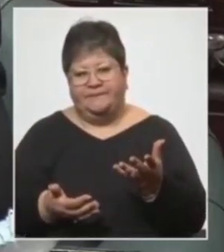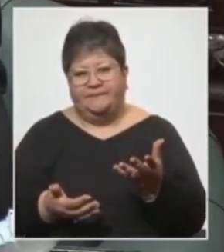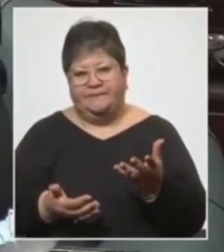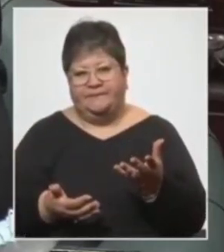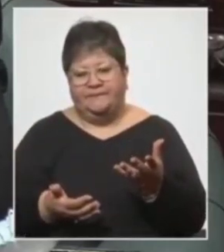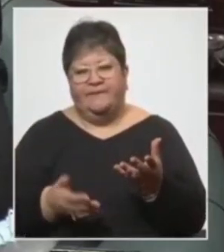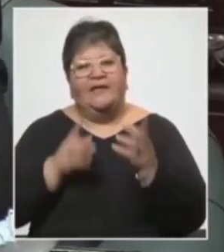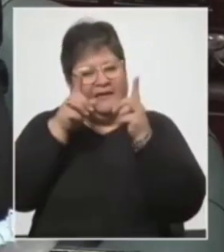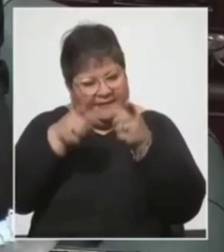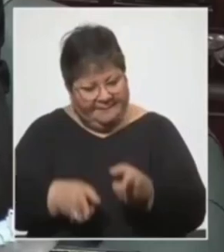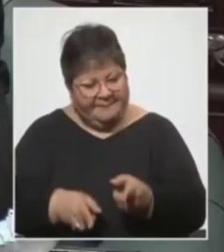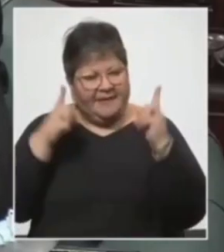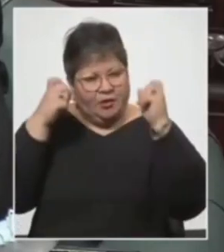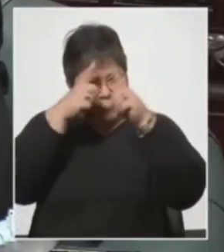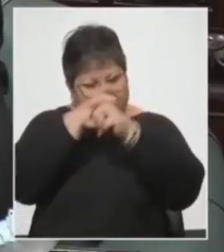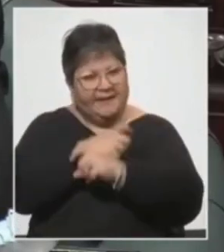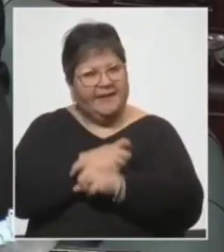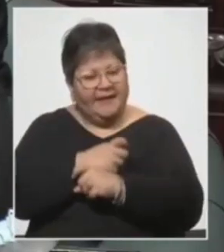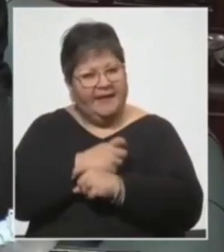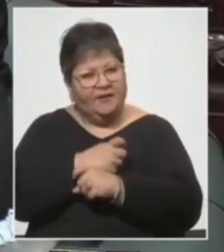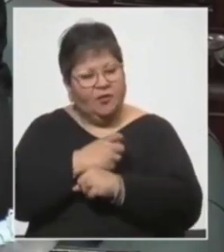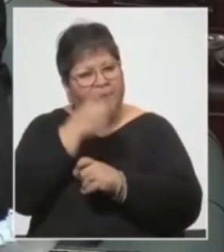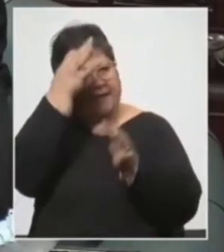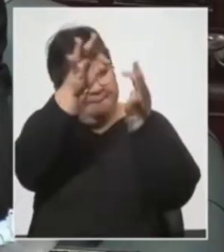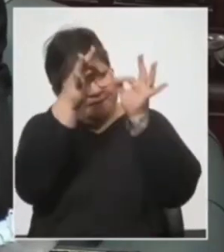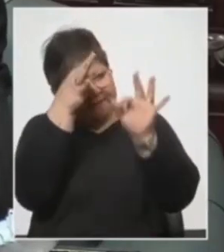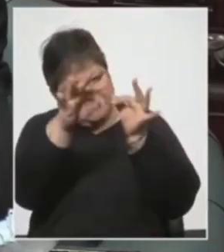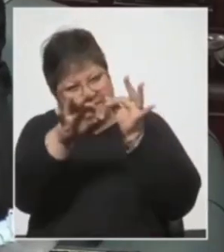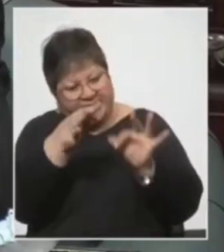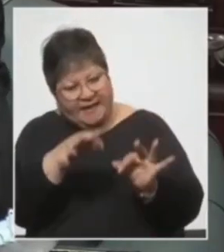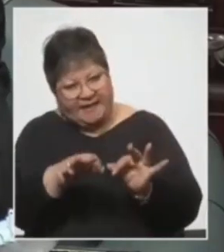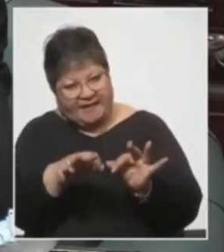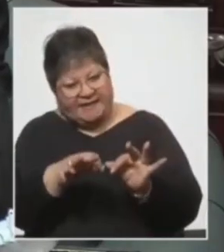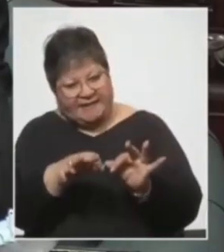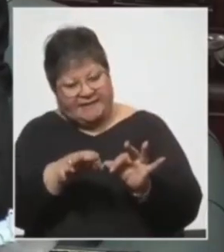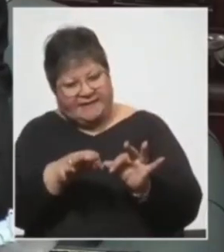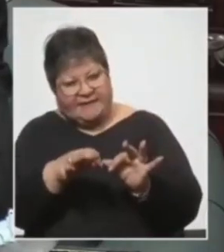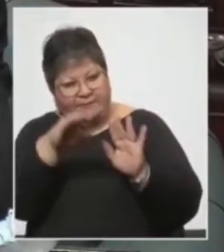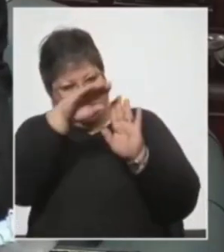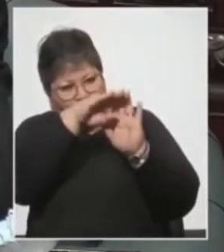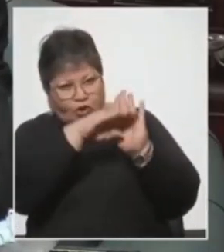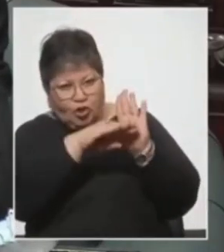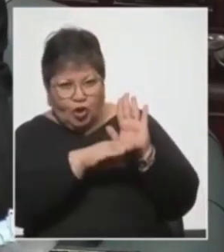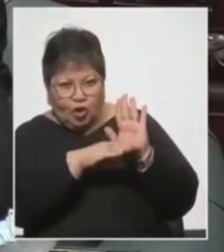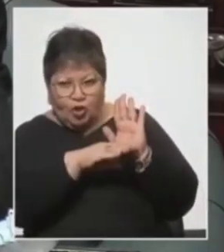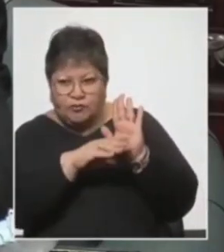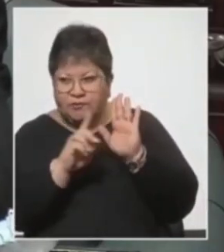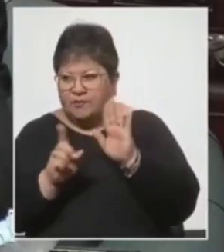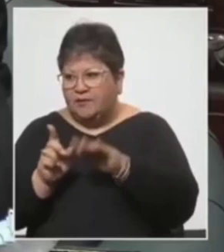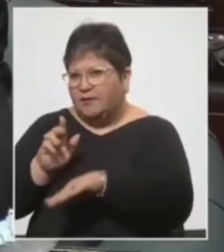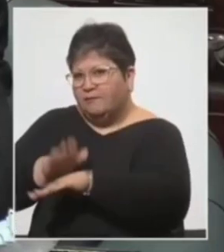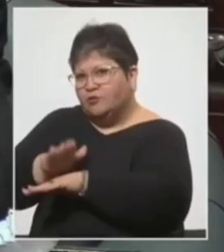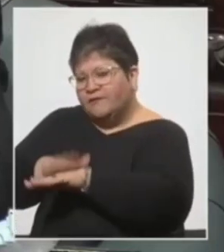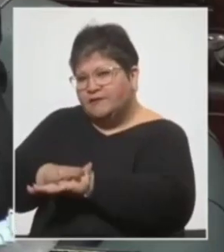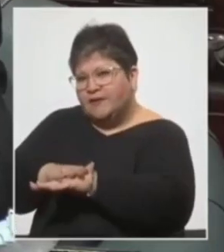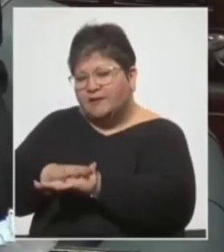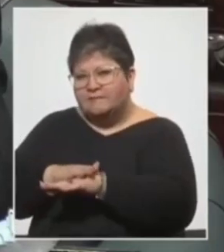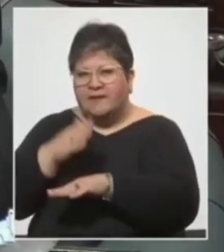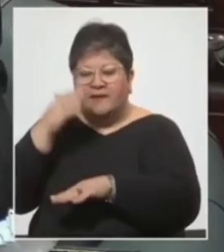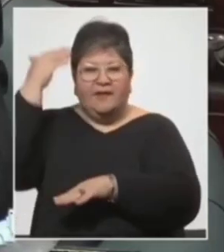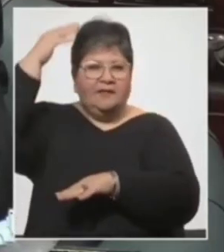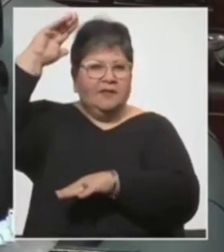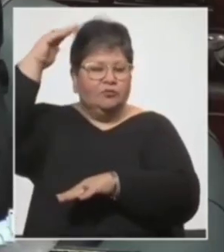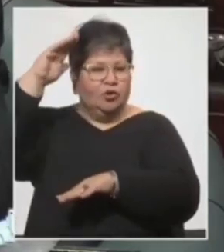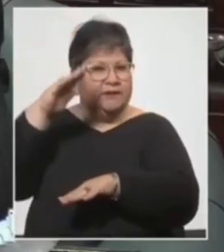También es complicado especificar en ese terreno protocolos y responsabilidades para las autoridades